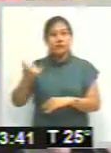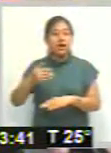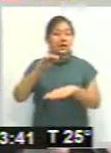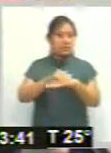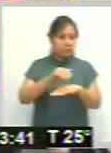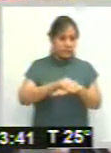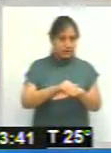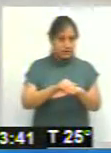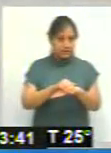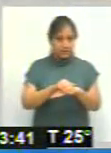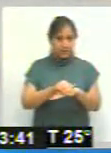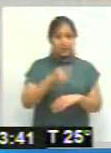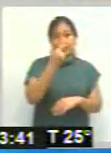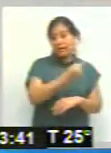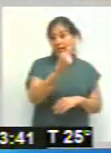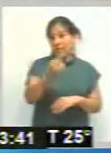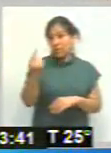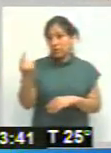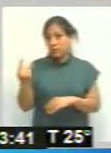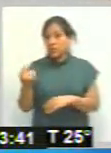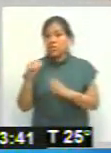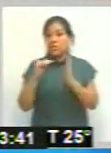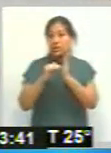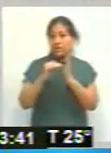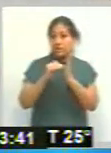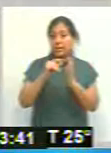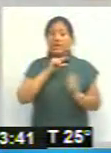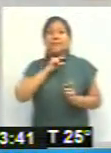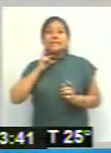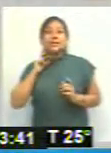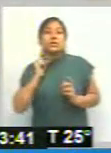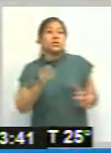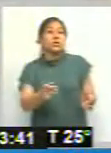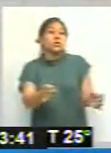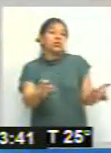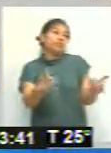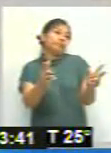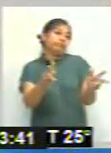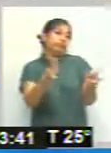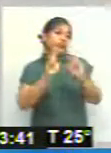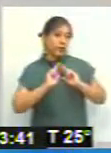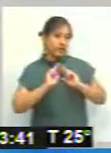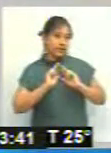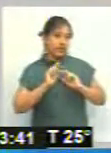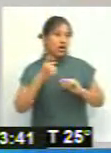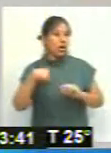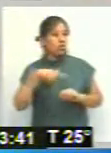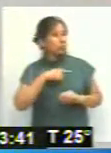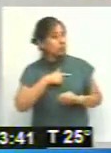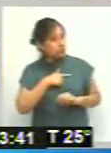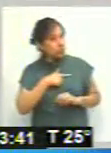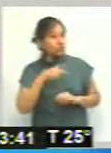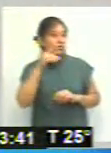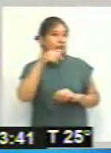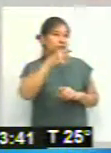nosotros depende de las cosas que el Padre nos dice a cada uno de nosotros. Nosotros nos llevamos de él. Yo en especial,